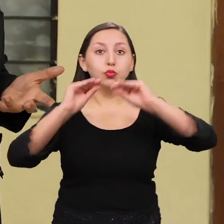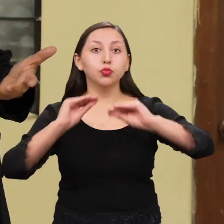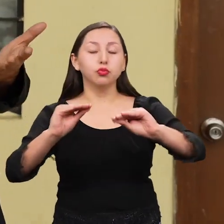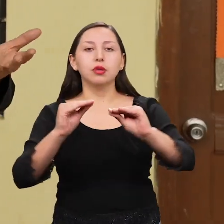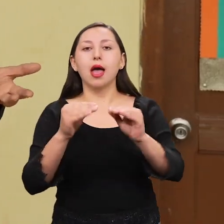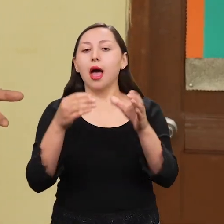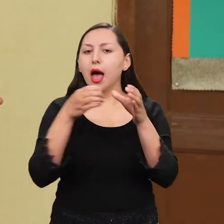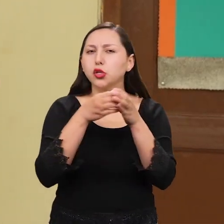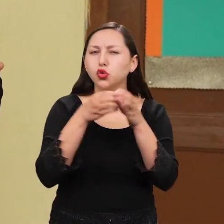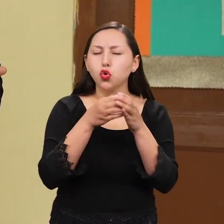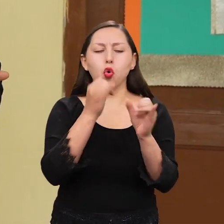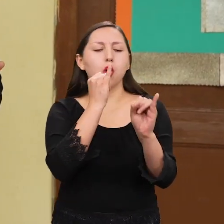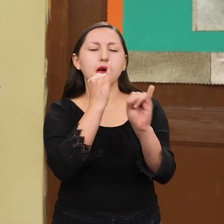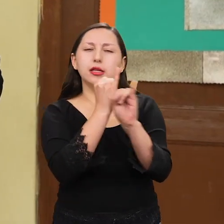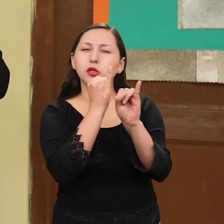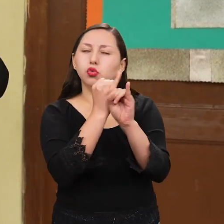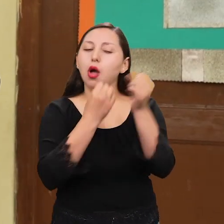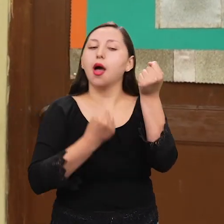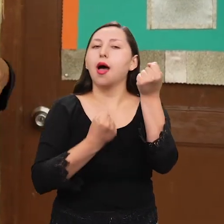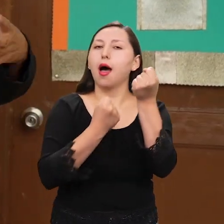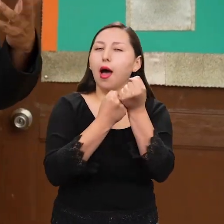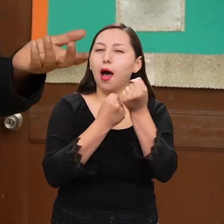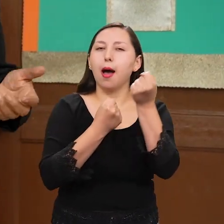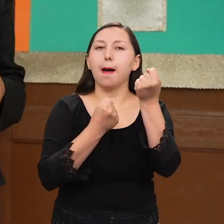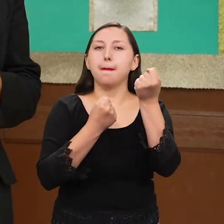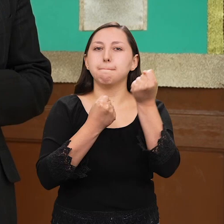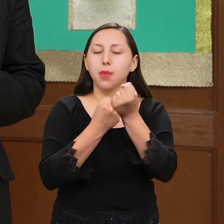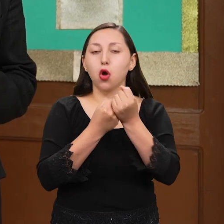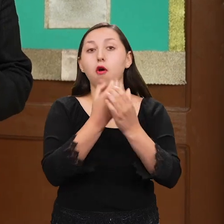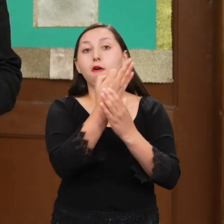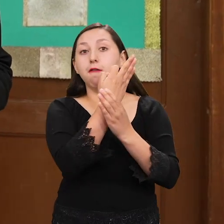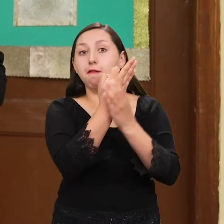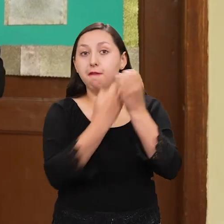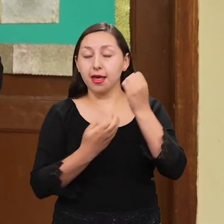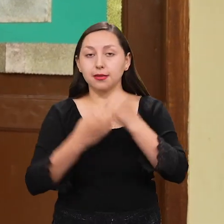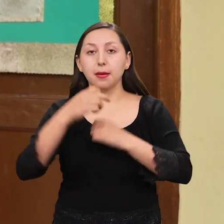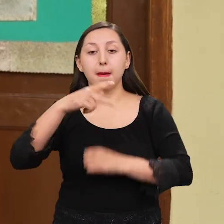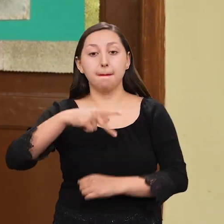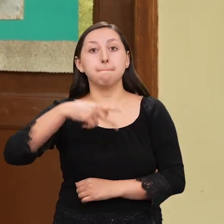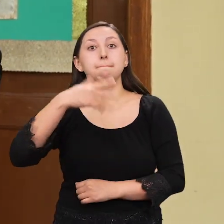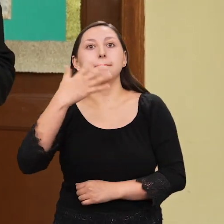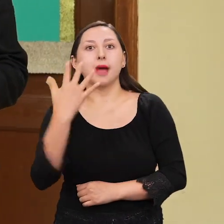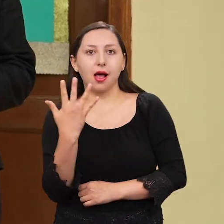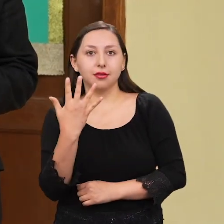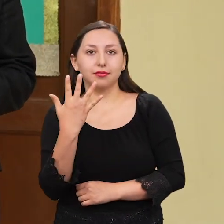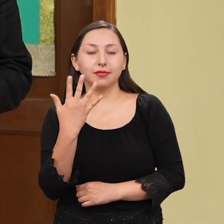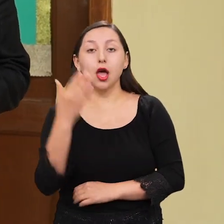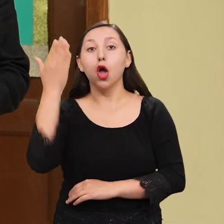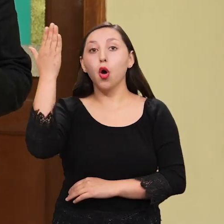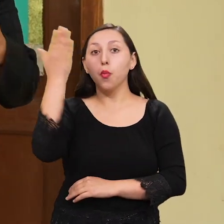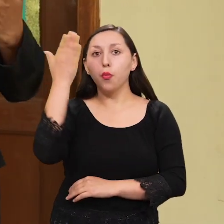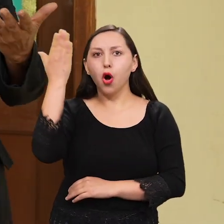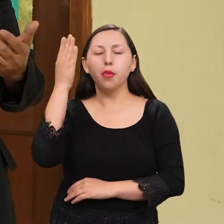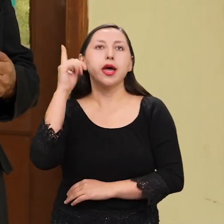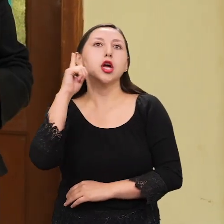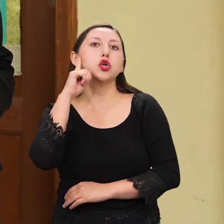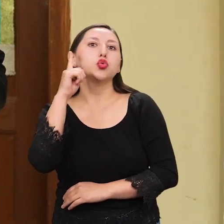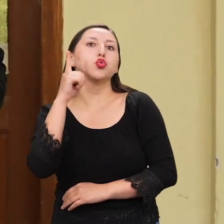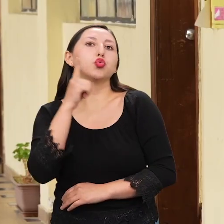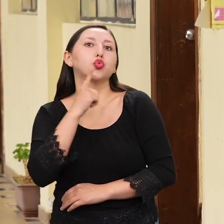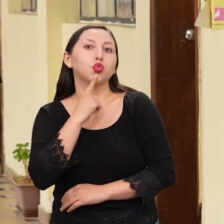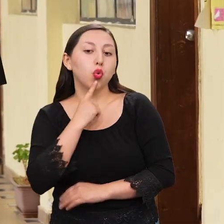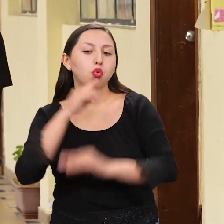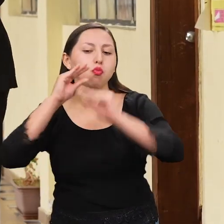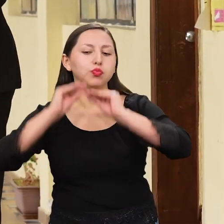estratégicos con diferentes instituciones, asociaciones, la federación, el consejo provincial, donde hay profesores sordos que enseñan su